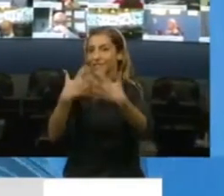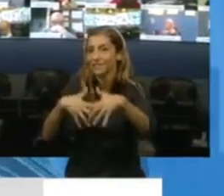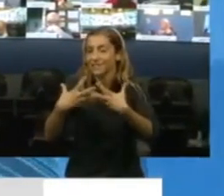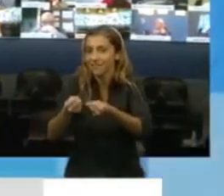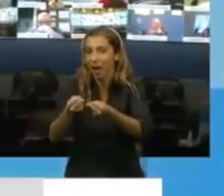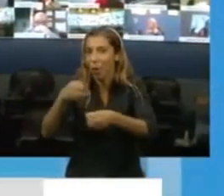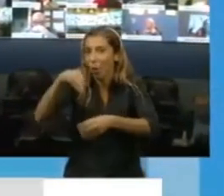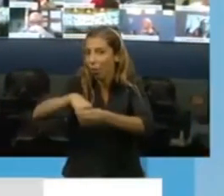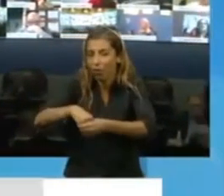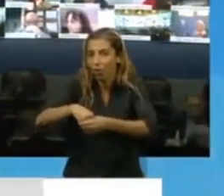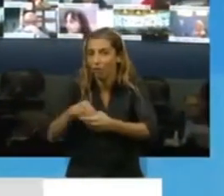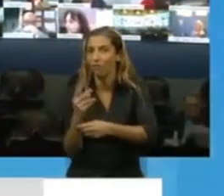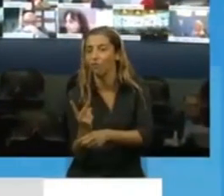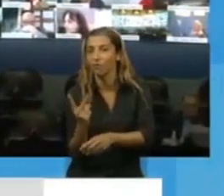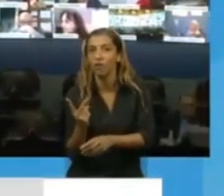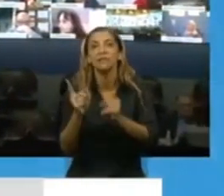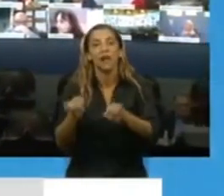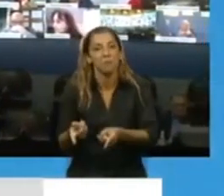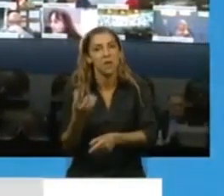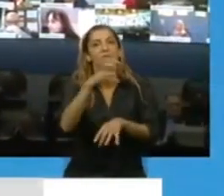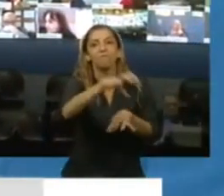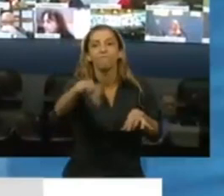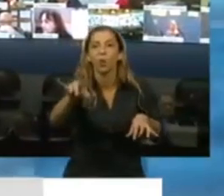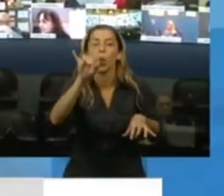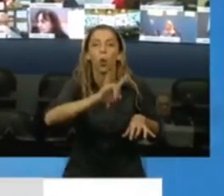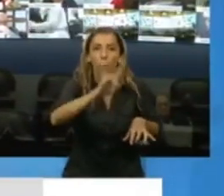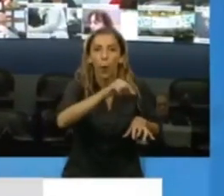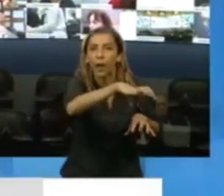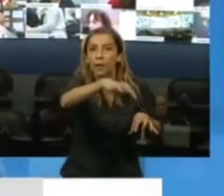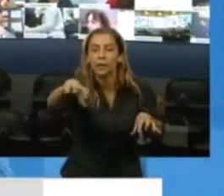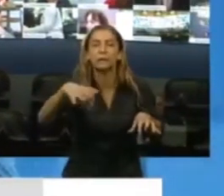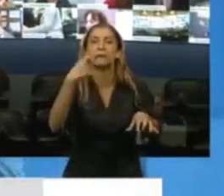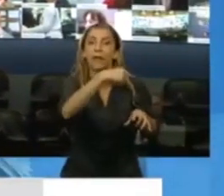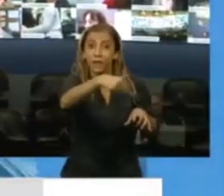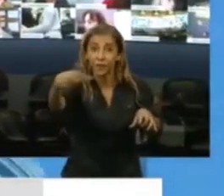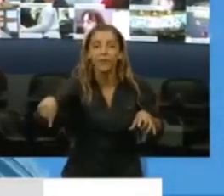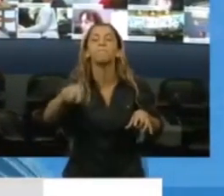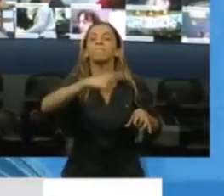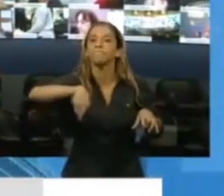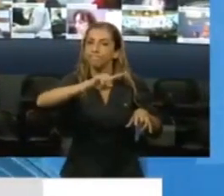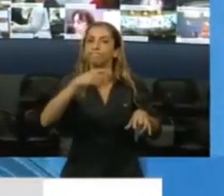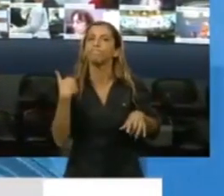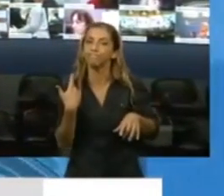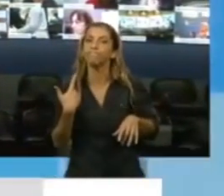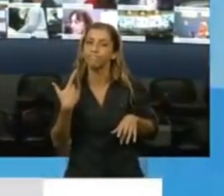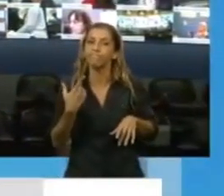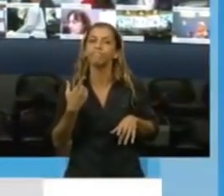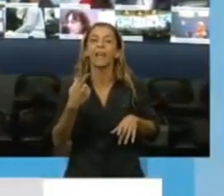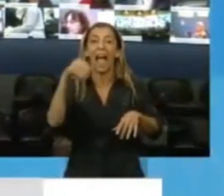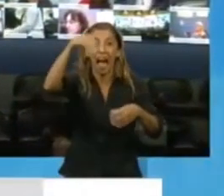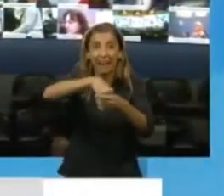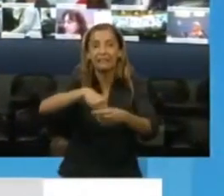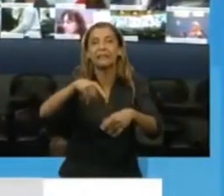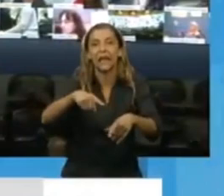universidades en los procesos de capacitación, comprometer a los sindicatos también en el proceso de capacitación.